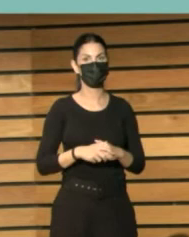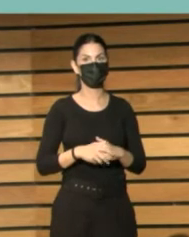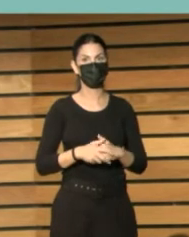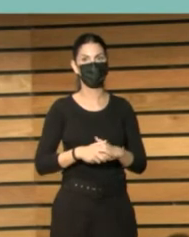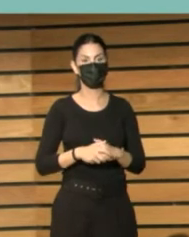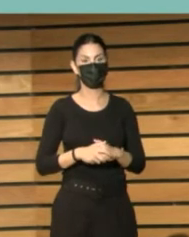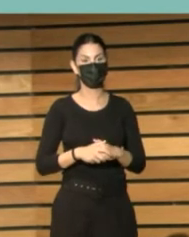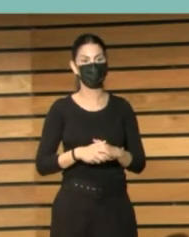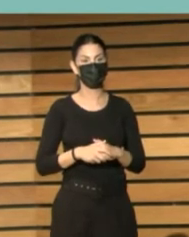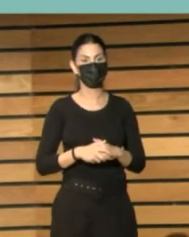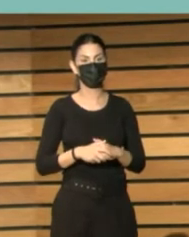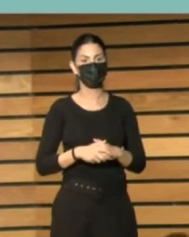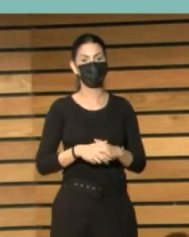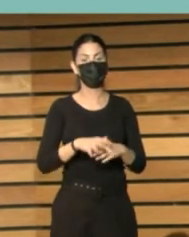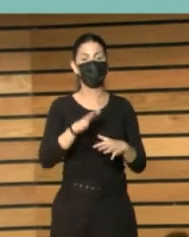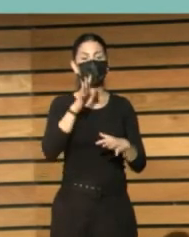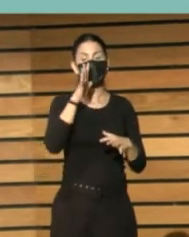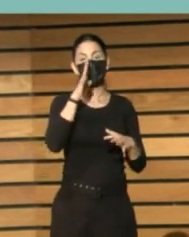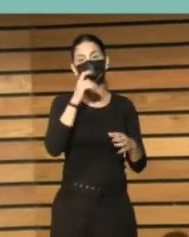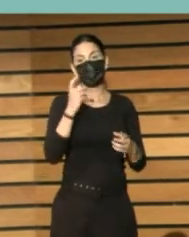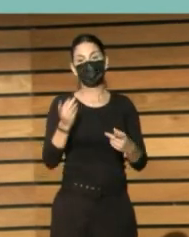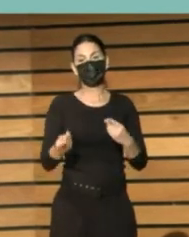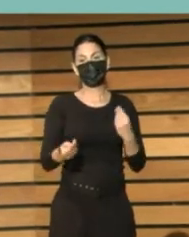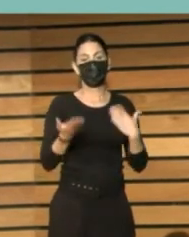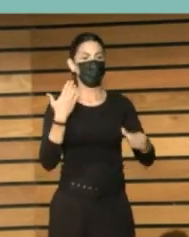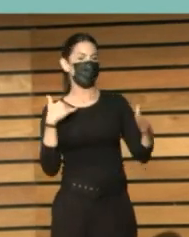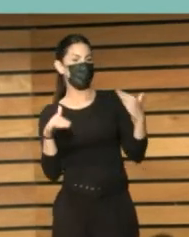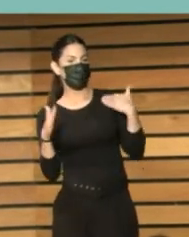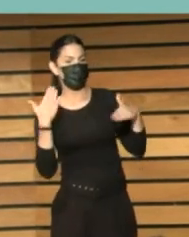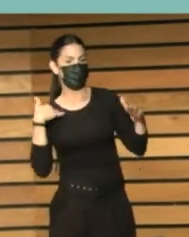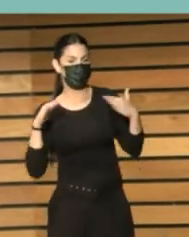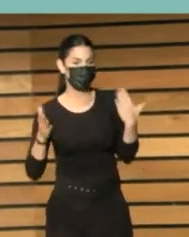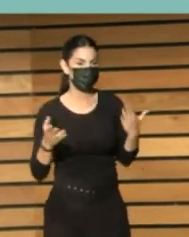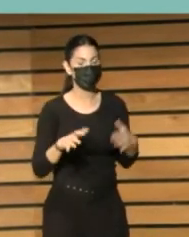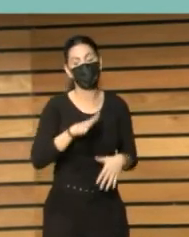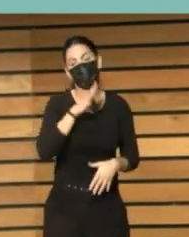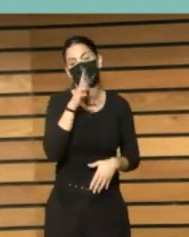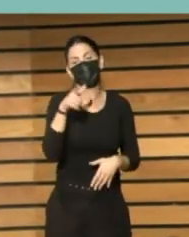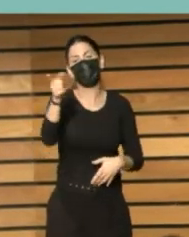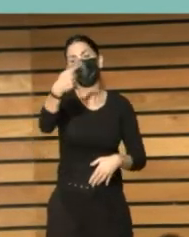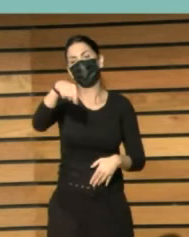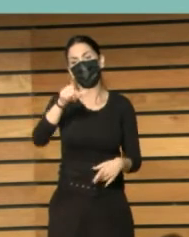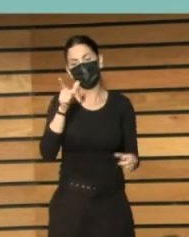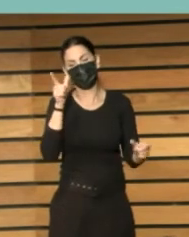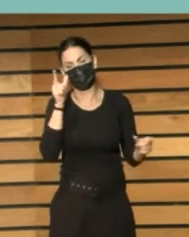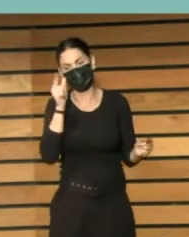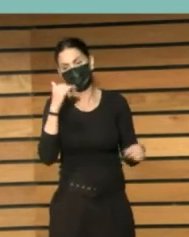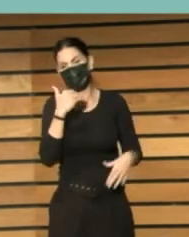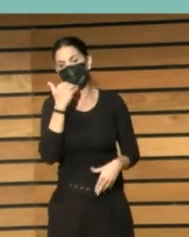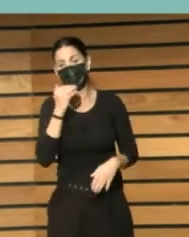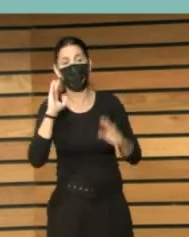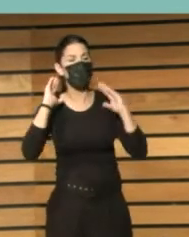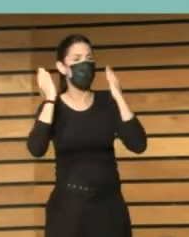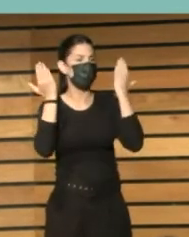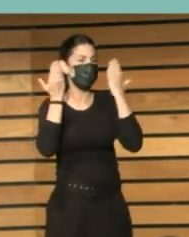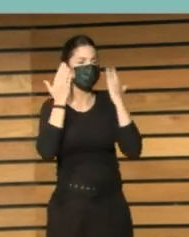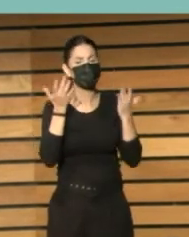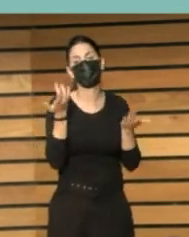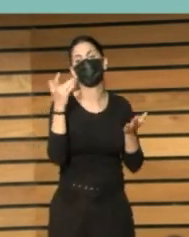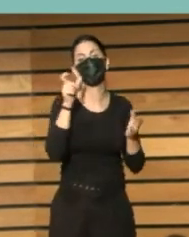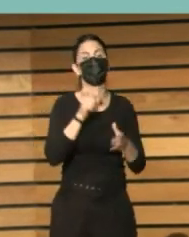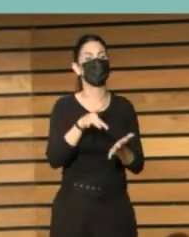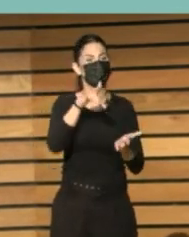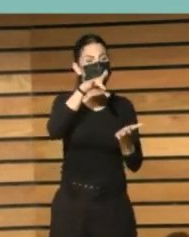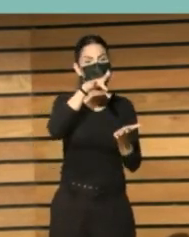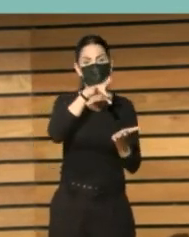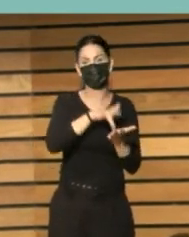Nos ponemos un poco más dicharacheros porque, por si acaso teníais algo del fluido del sueño de ayer, los congresos se han celebrado en varias ciudades y yo creo que